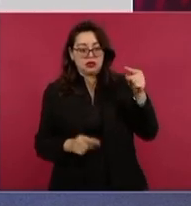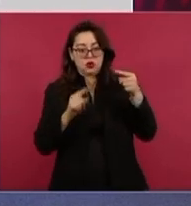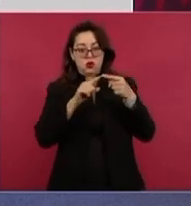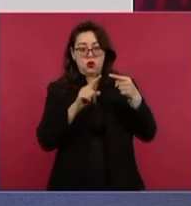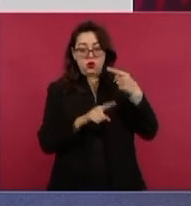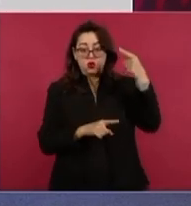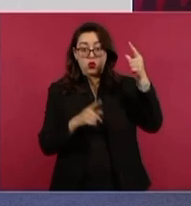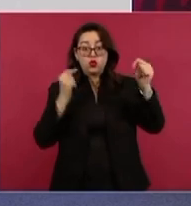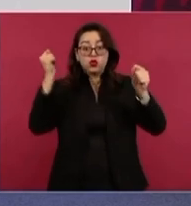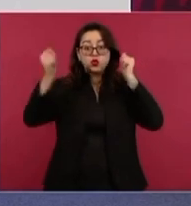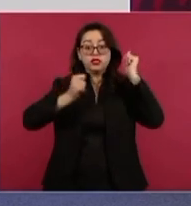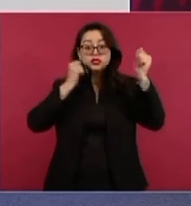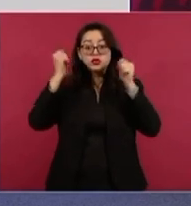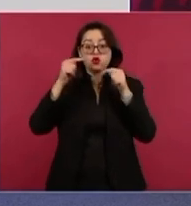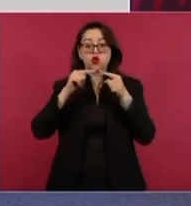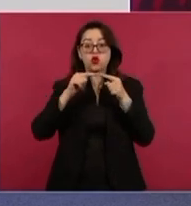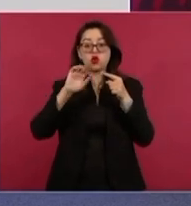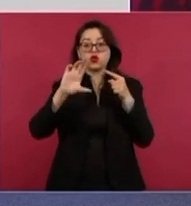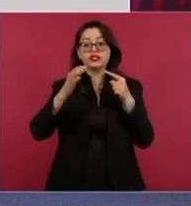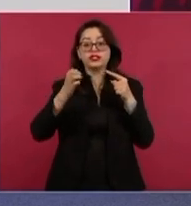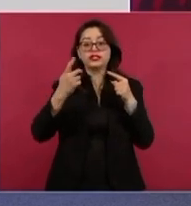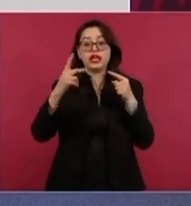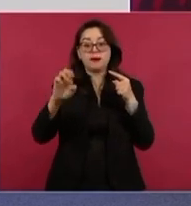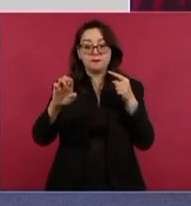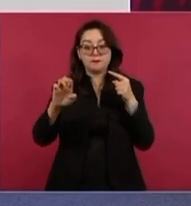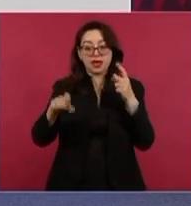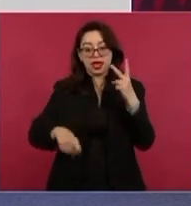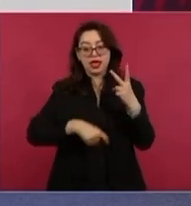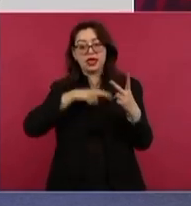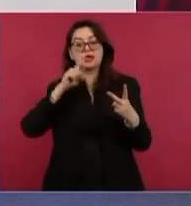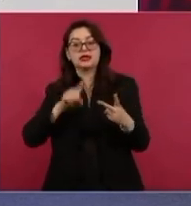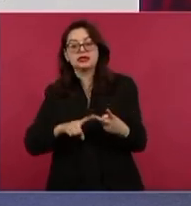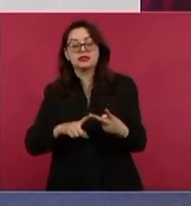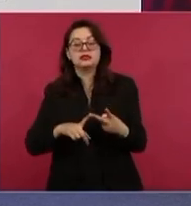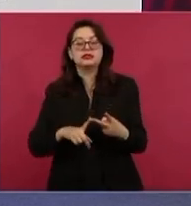turístico, y el de tequila.